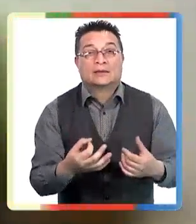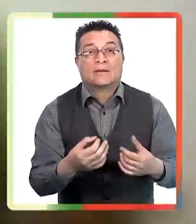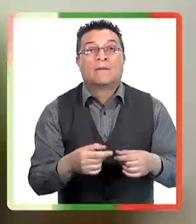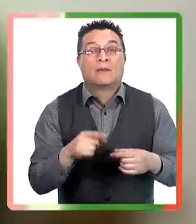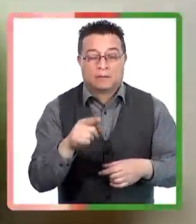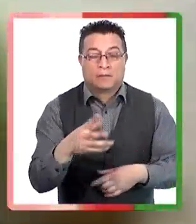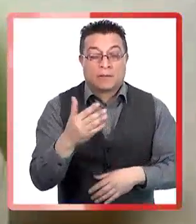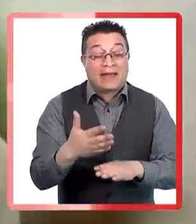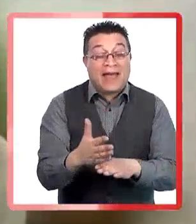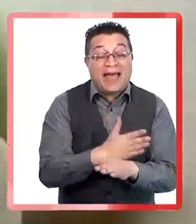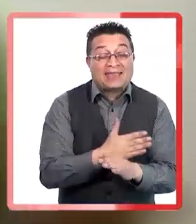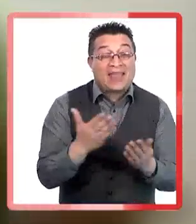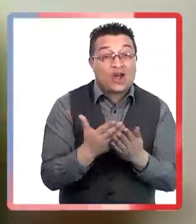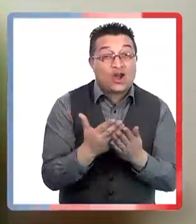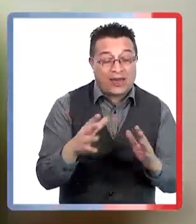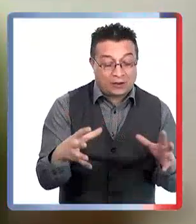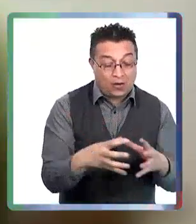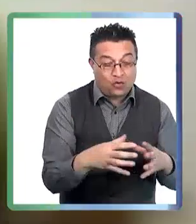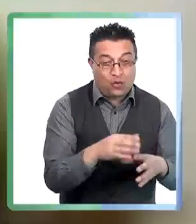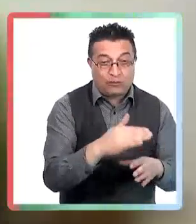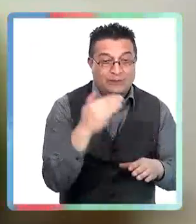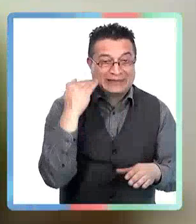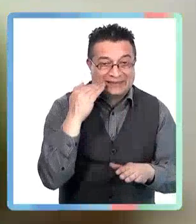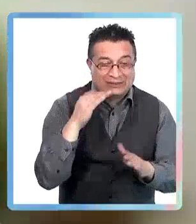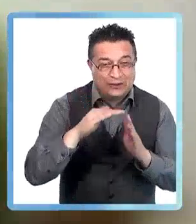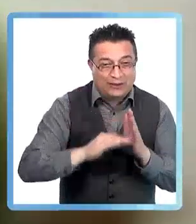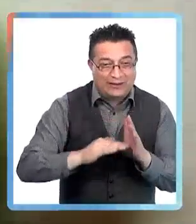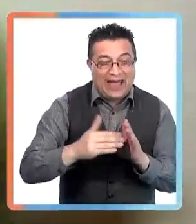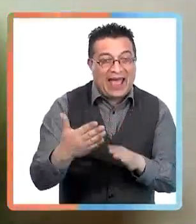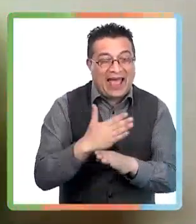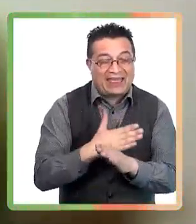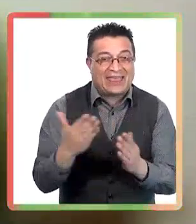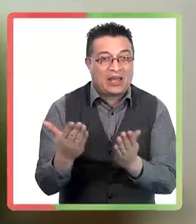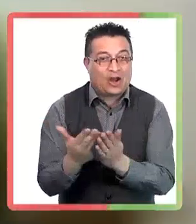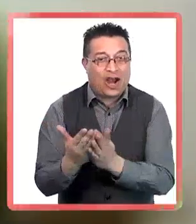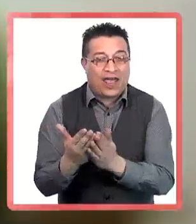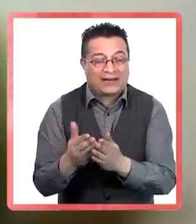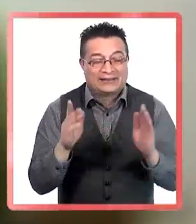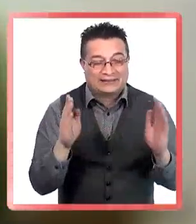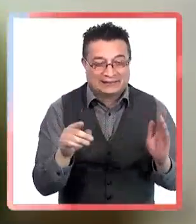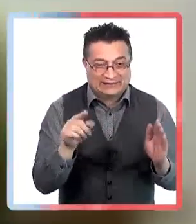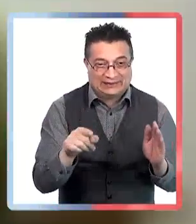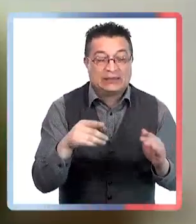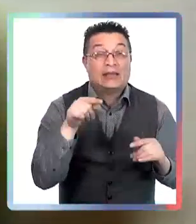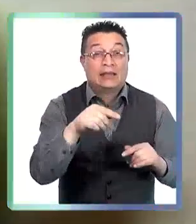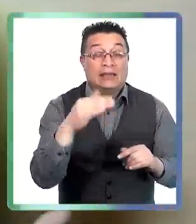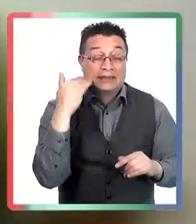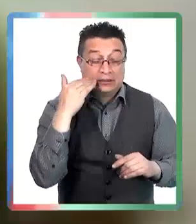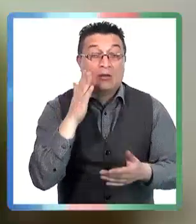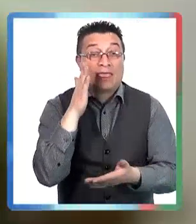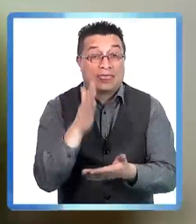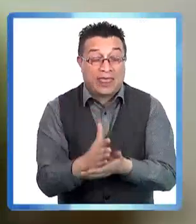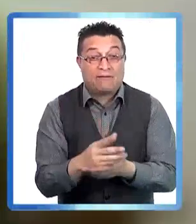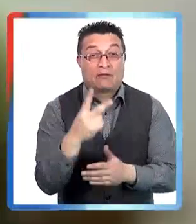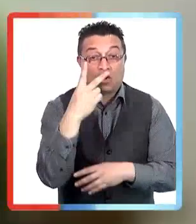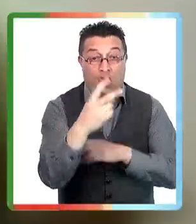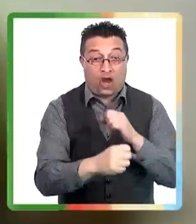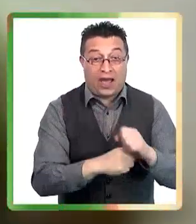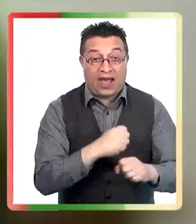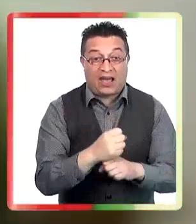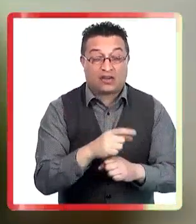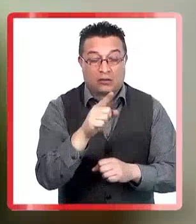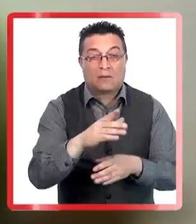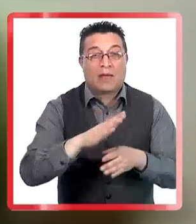Hablemos de preescolar, que es el foco más importante en estos tiempos del lactante y el preescolar. Un niño debe recibir, por ejemplo, a los dos